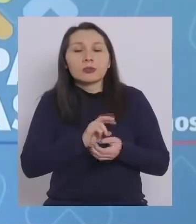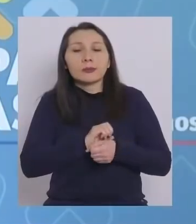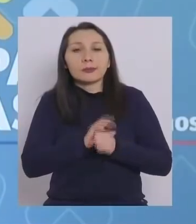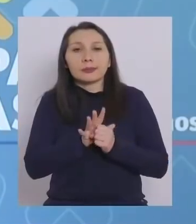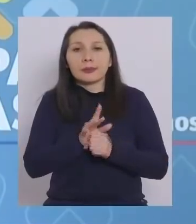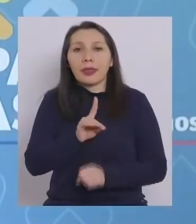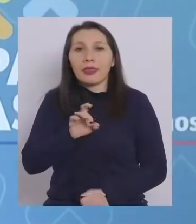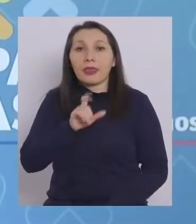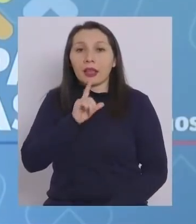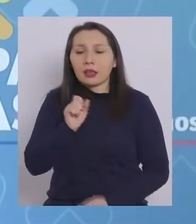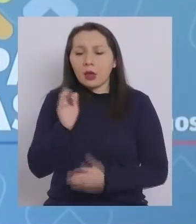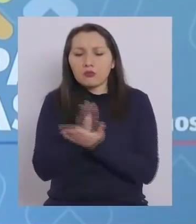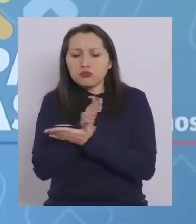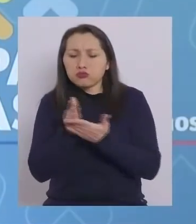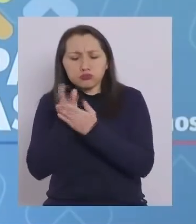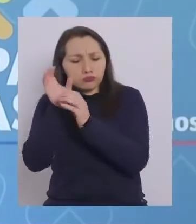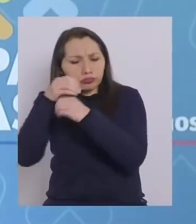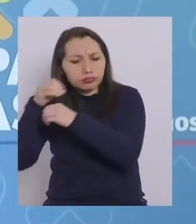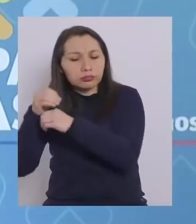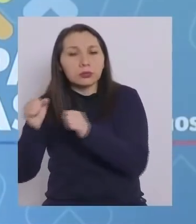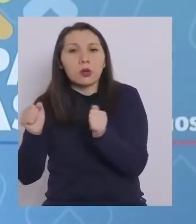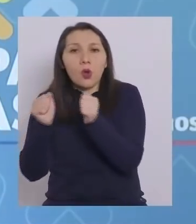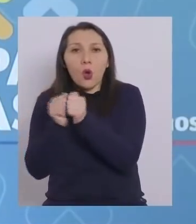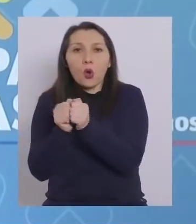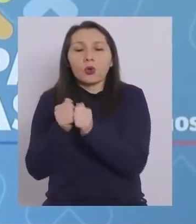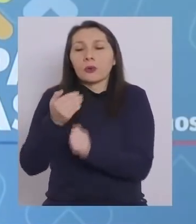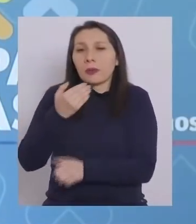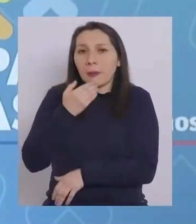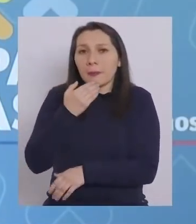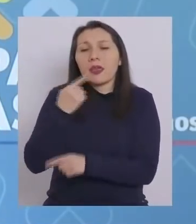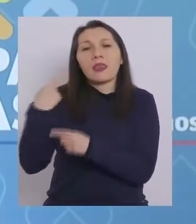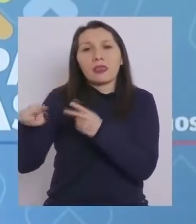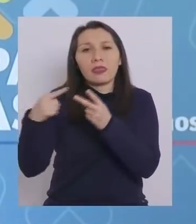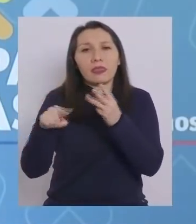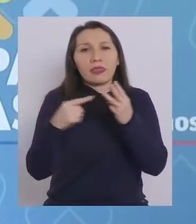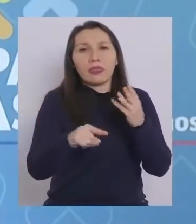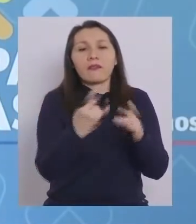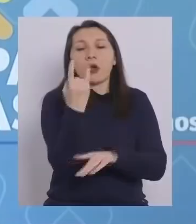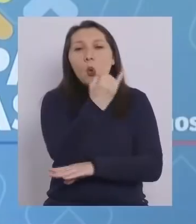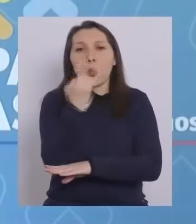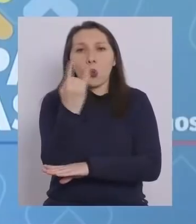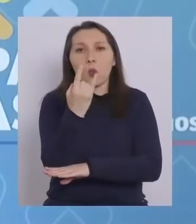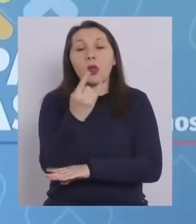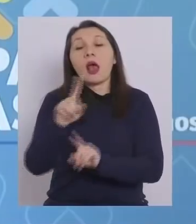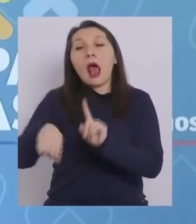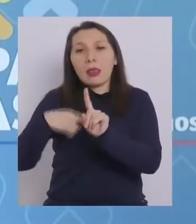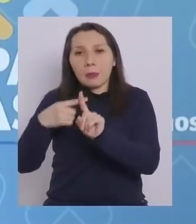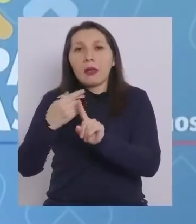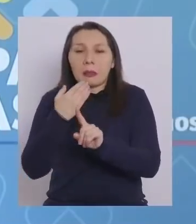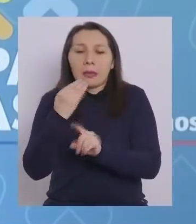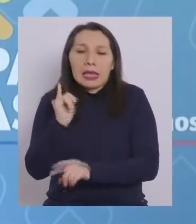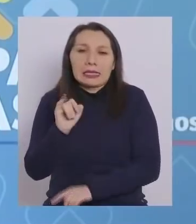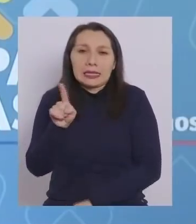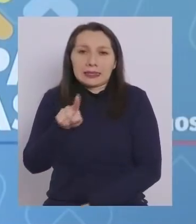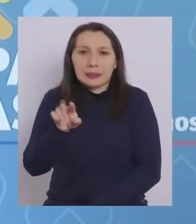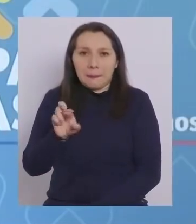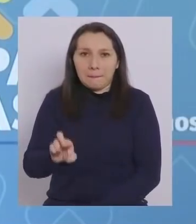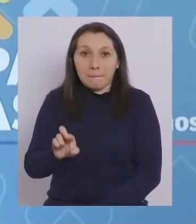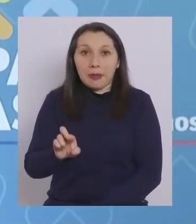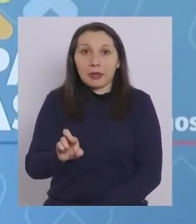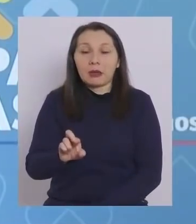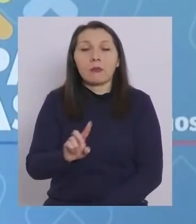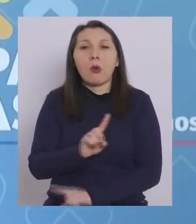Y estamos secuenciando en compañía de varias universidades, además del ISP. Es decir,